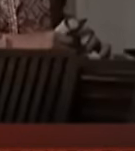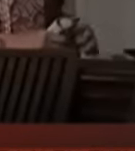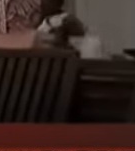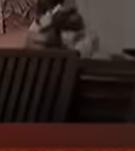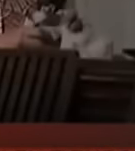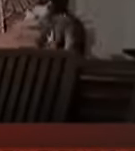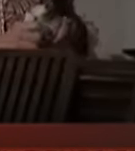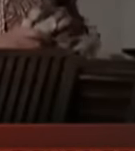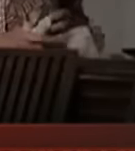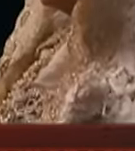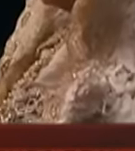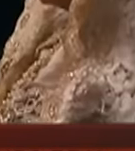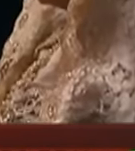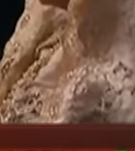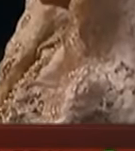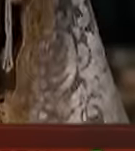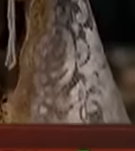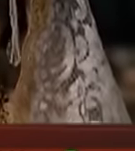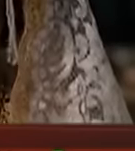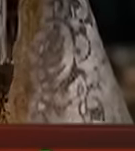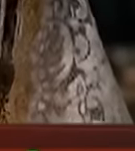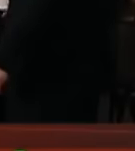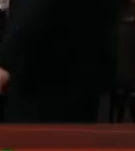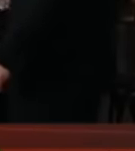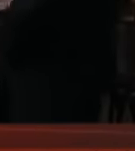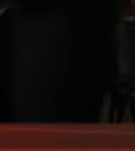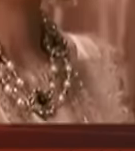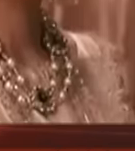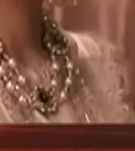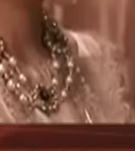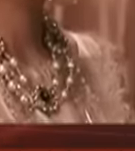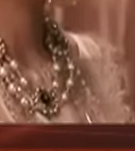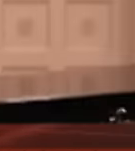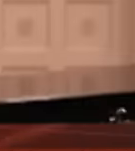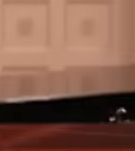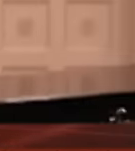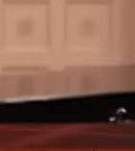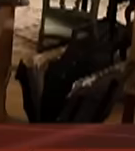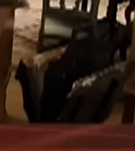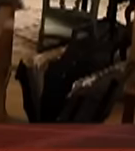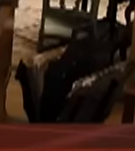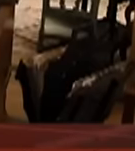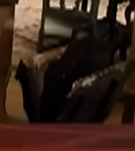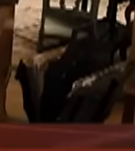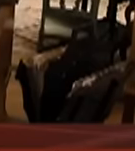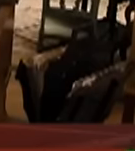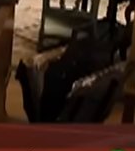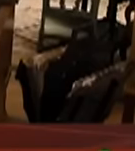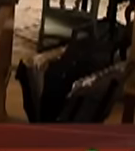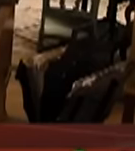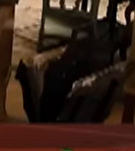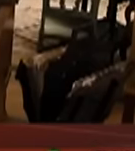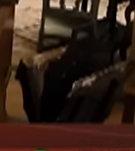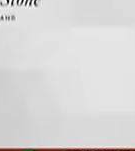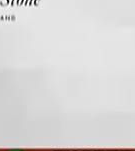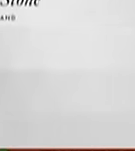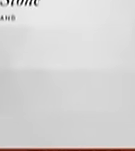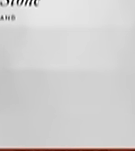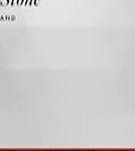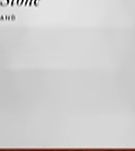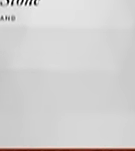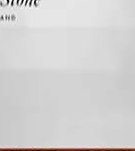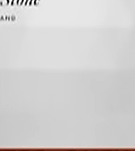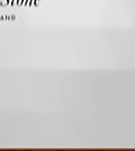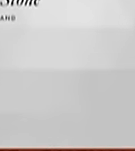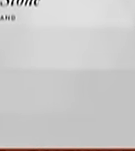fue considerada en la categoría de mejor actriz por su papel en Florence Foster Jenkins Streep competirá con Isabel Upert